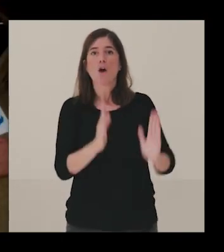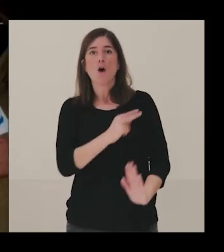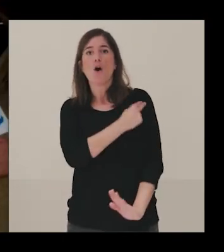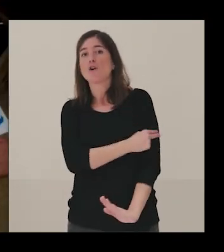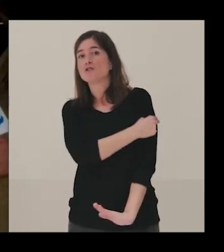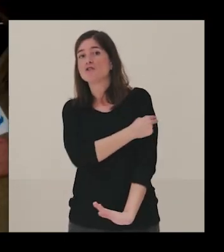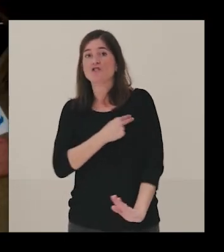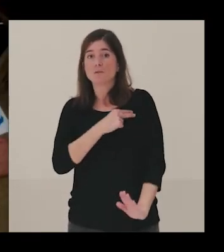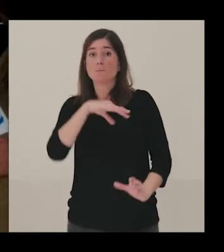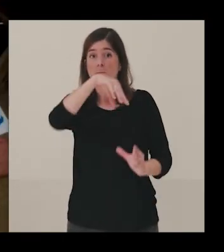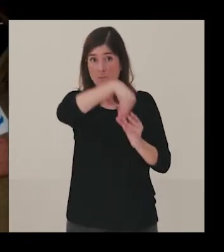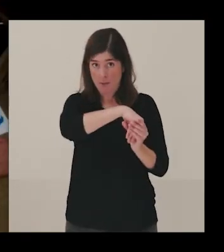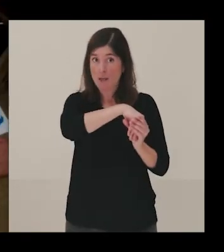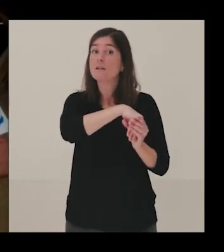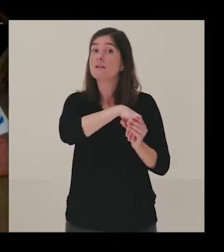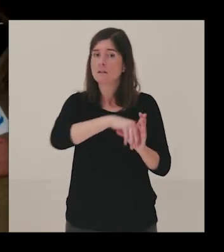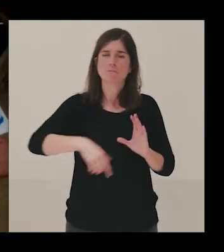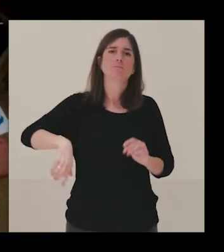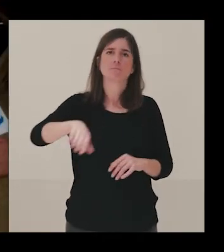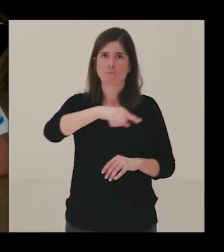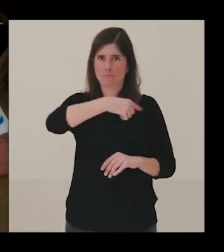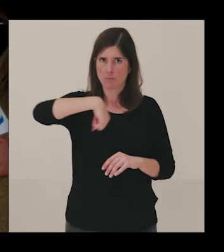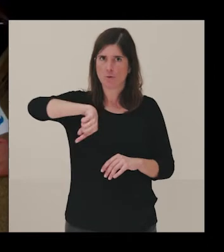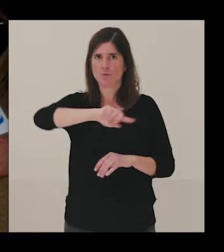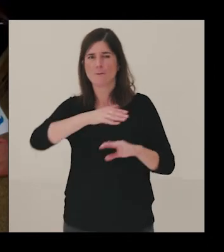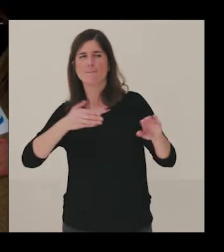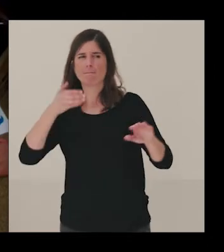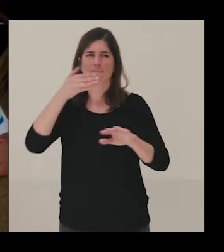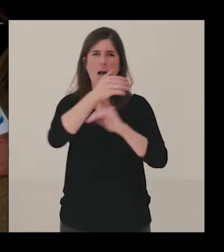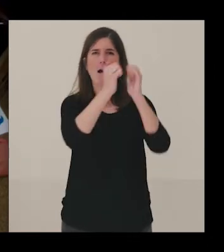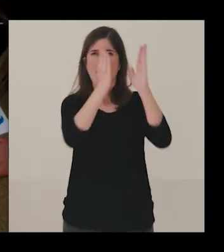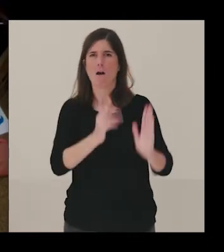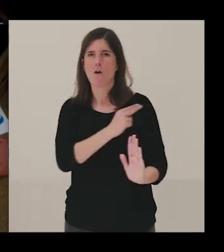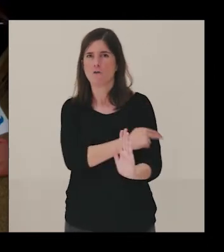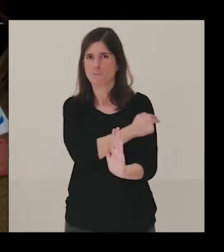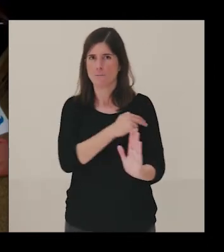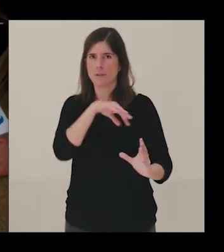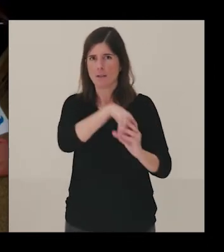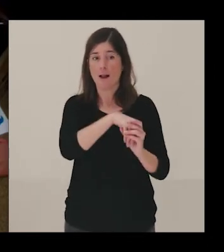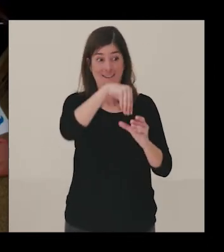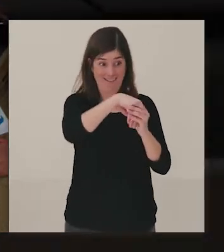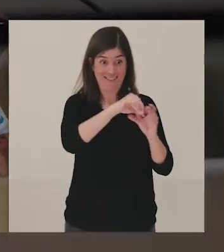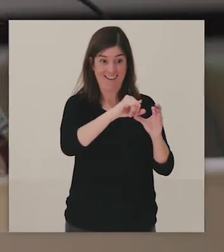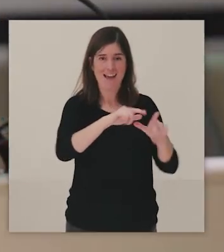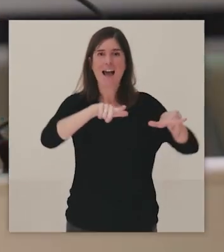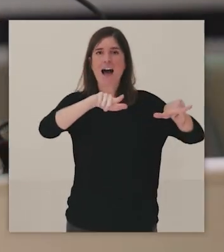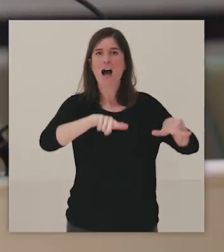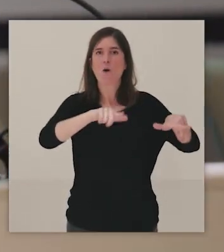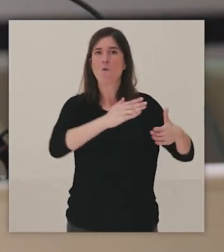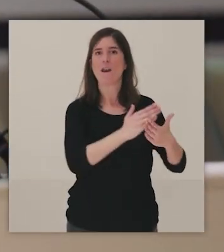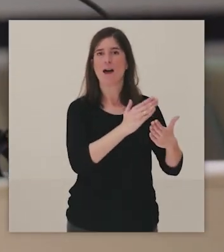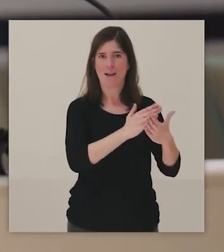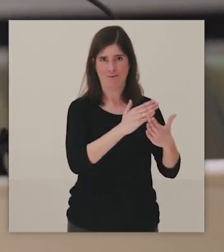Centros hospitalarios es otro de los lugares también a los que vamos, en este caso, a las aulas